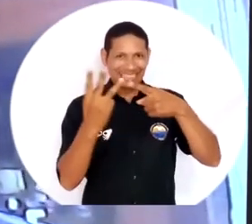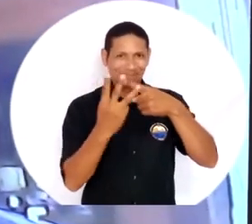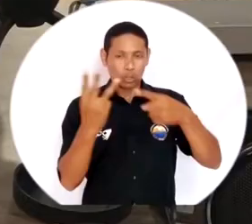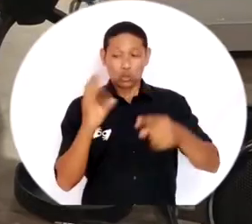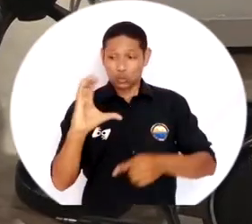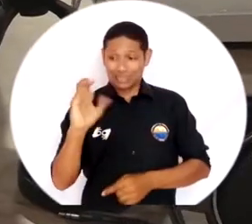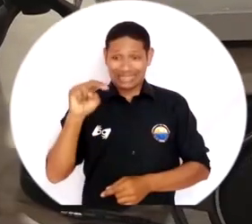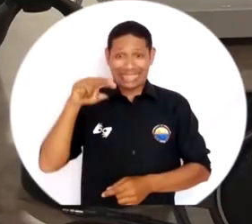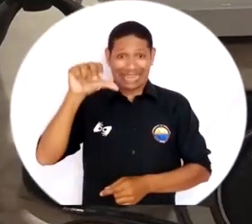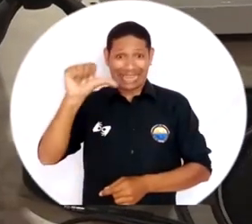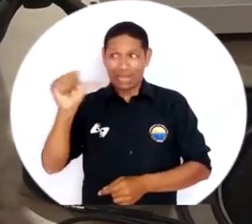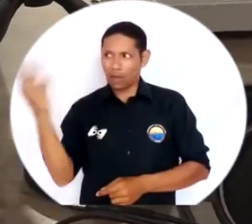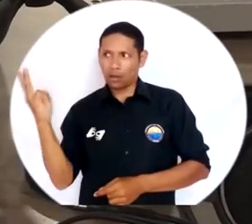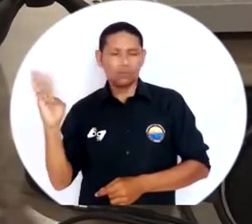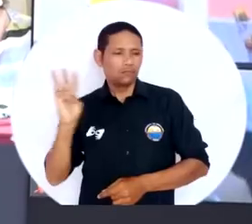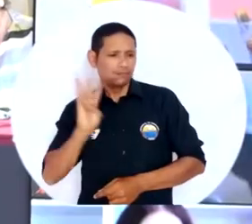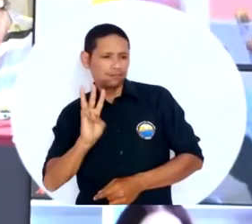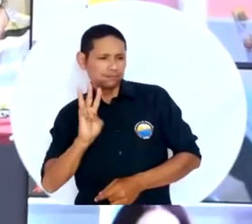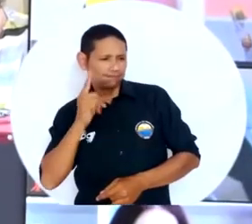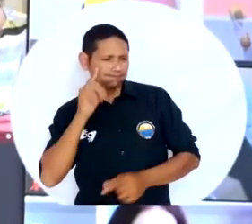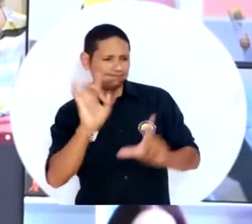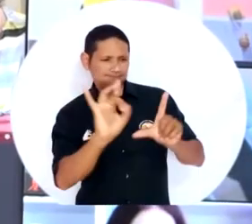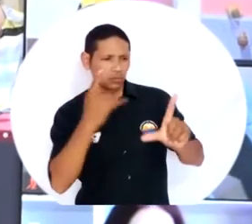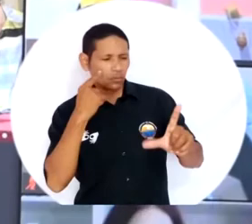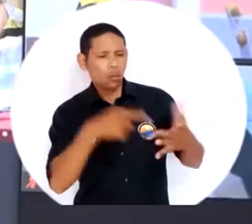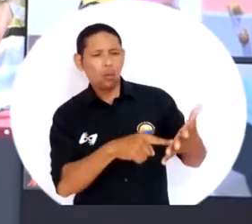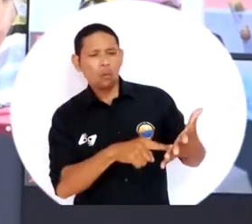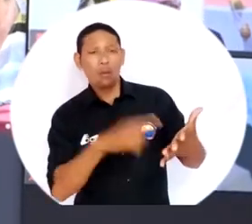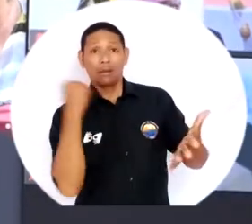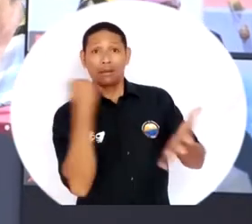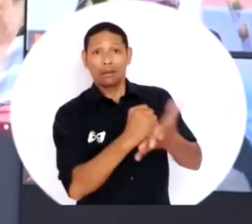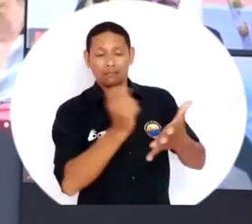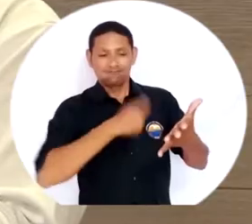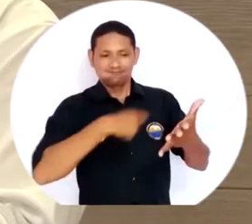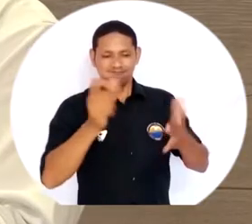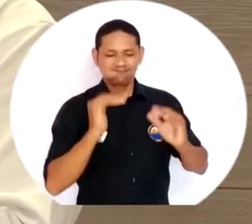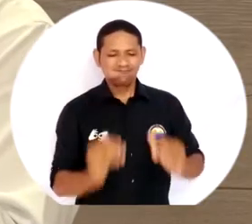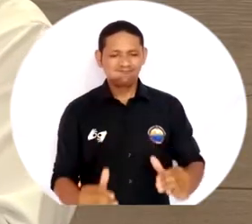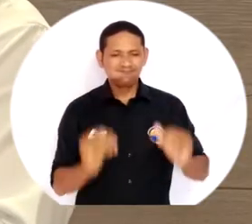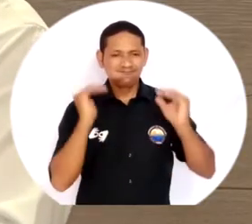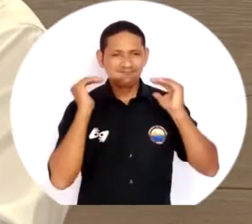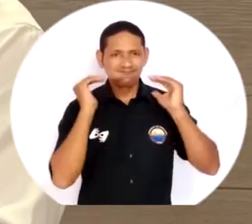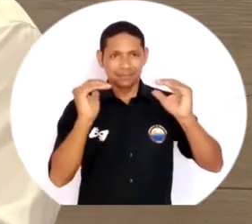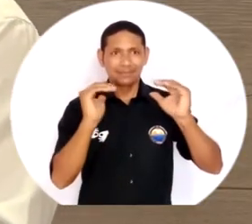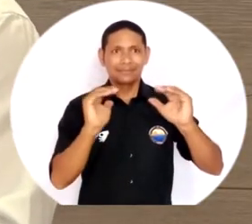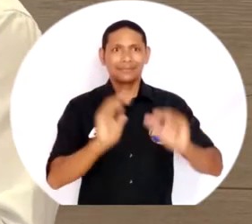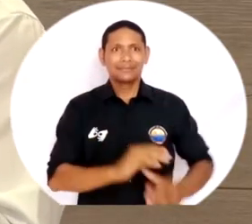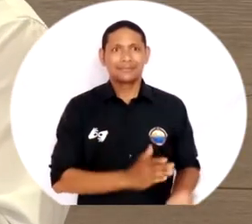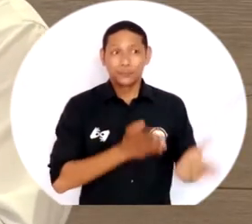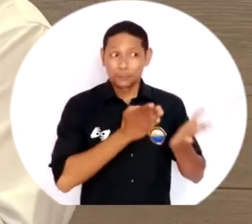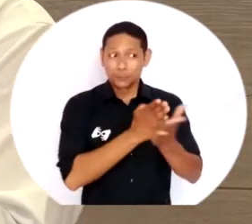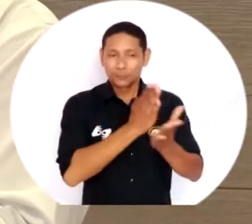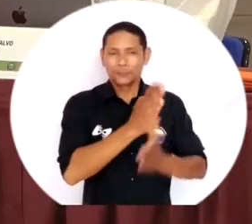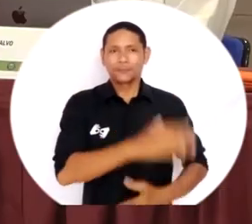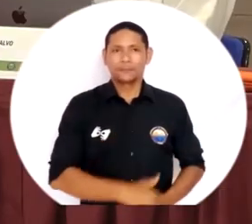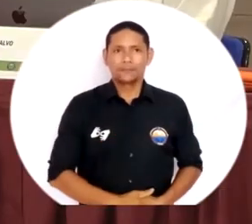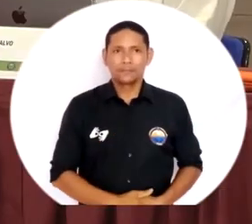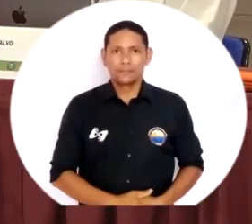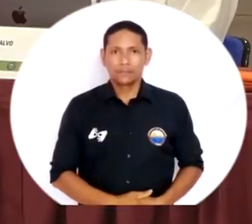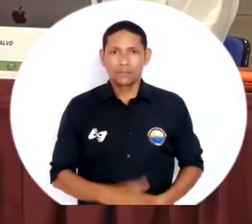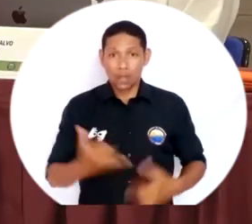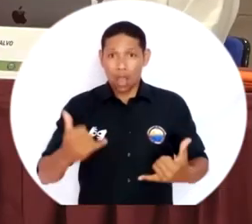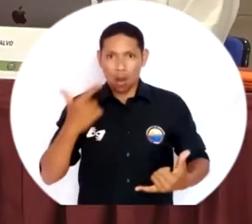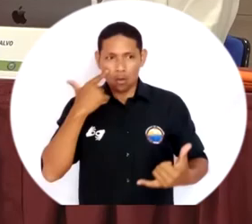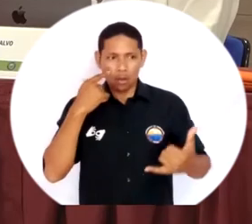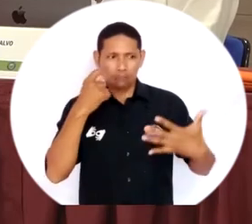por el Consejo Nacional de Acreditación, CNA, con fines de obtención de la acreditación de alta calidad de dicho programa. Ha